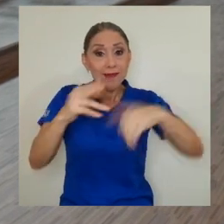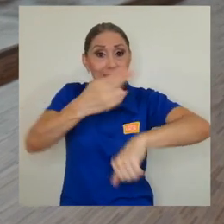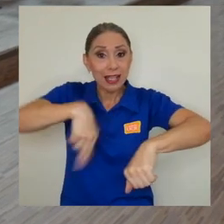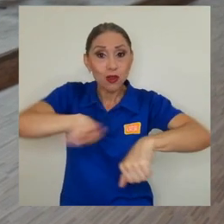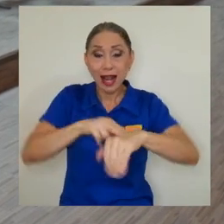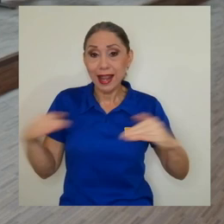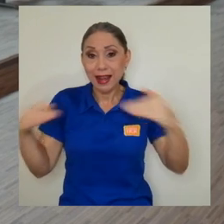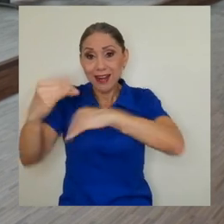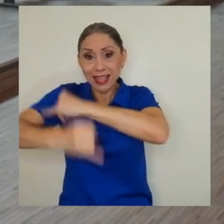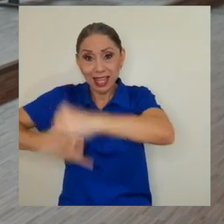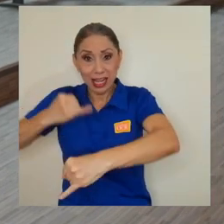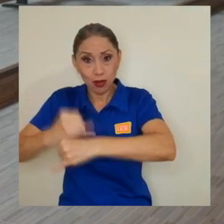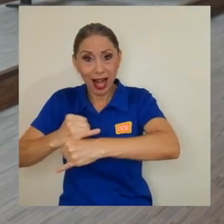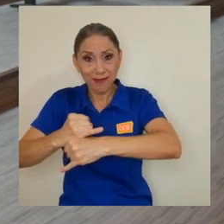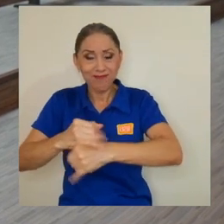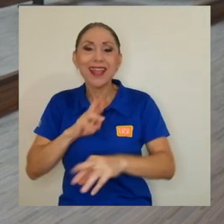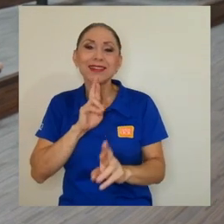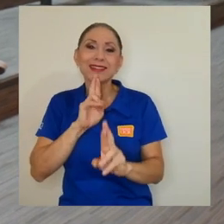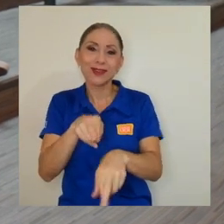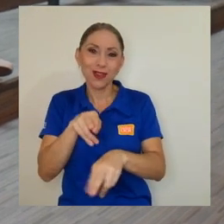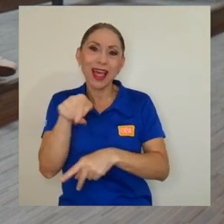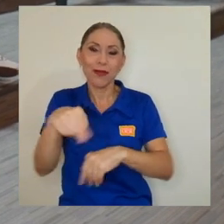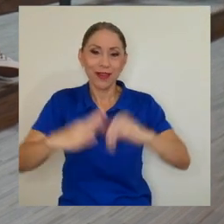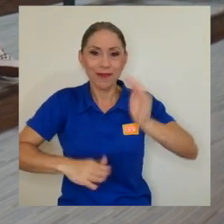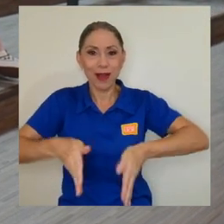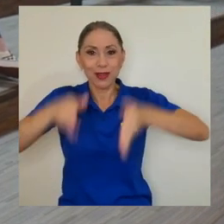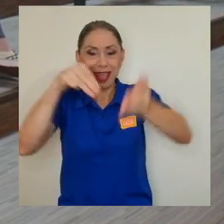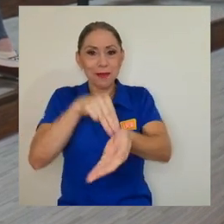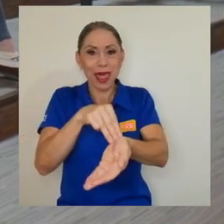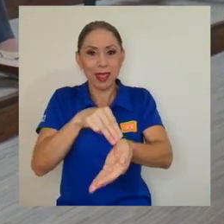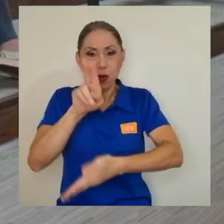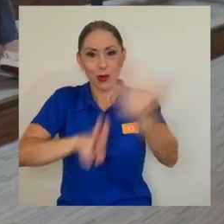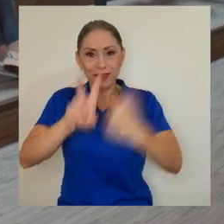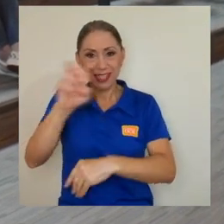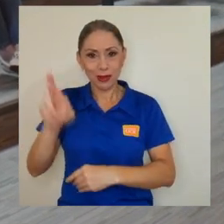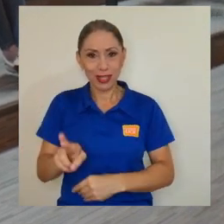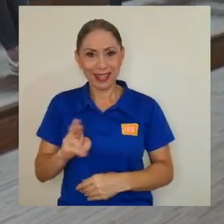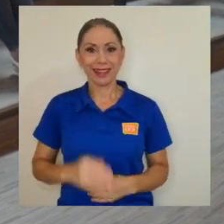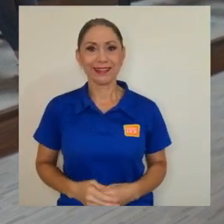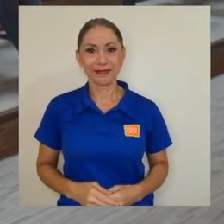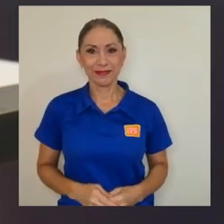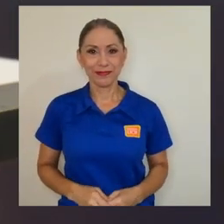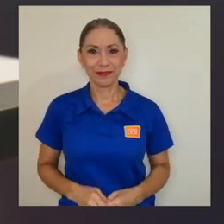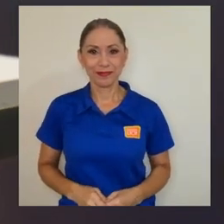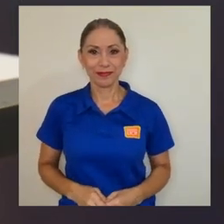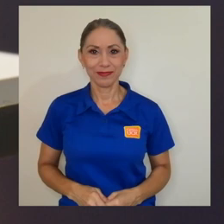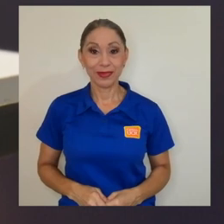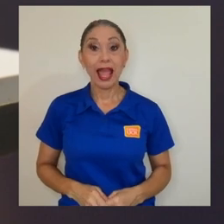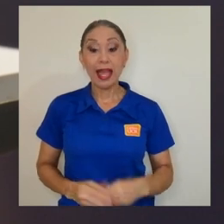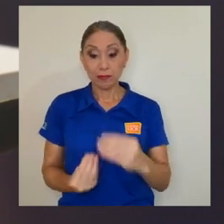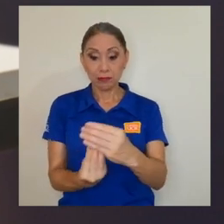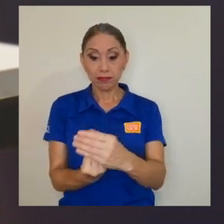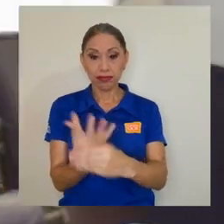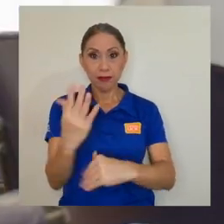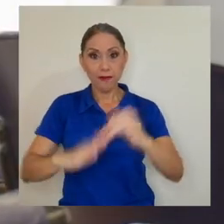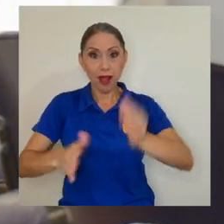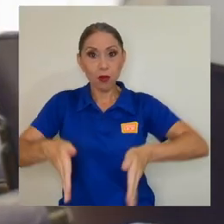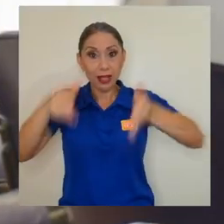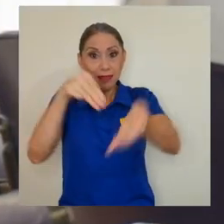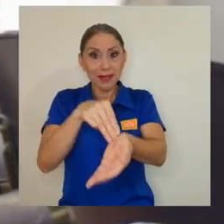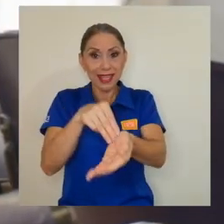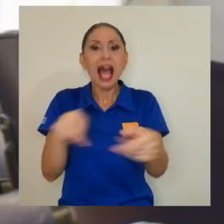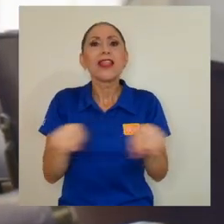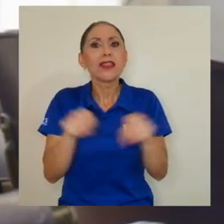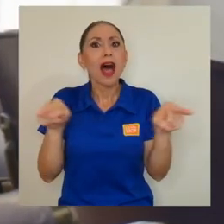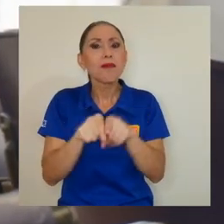internacionalmente, ha sido producto de la Facultad de Medicina de la Universidad de Costa Rica. La creación de la facultad también